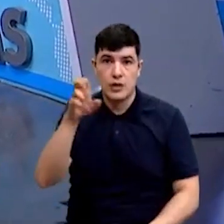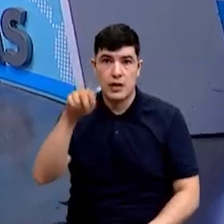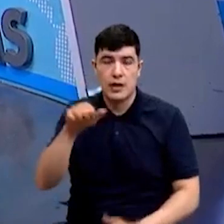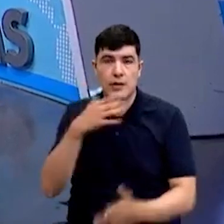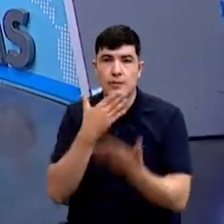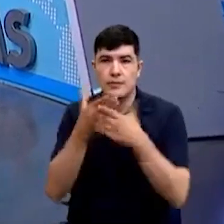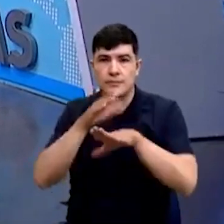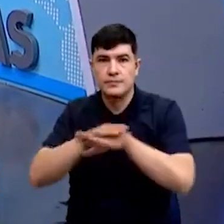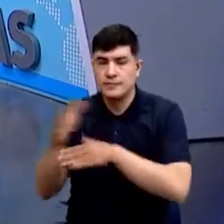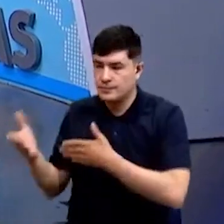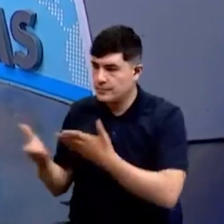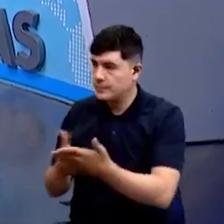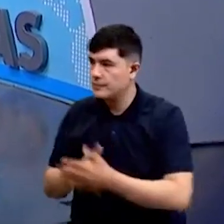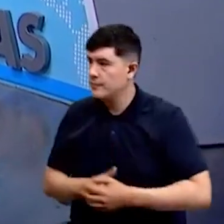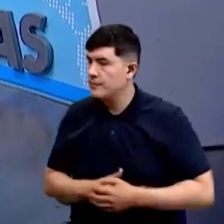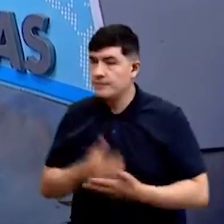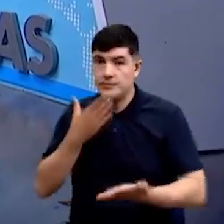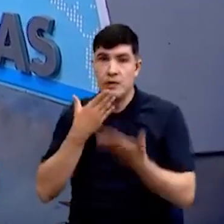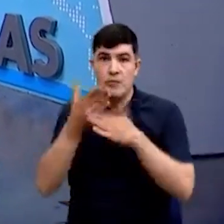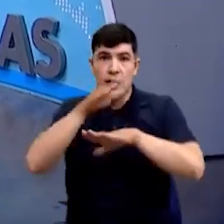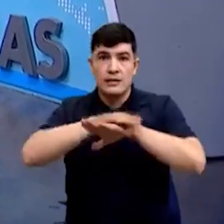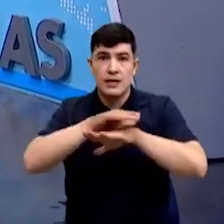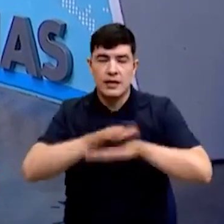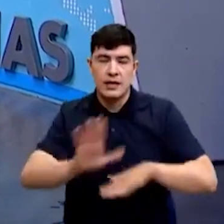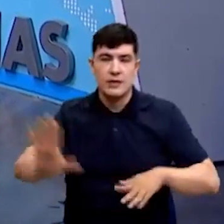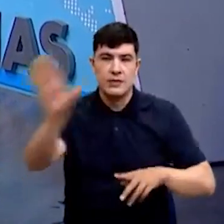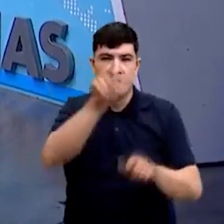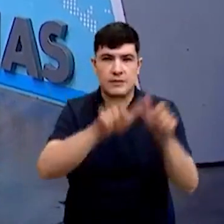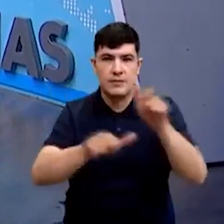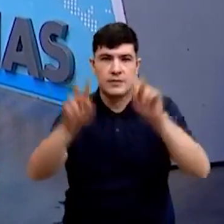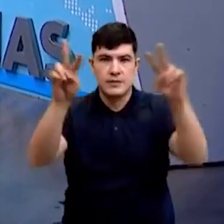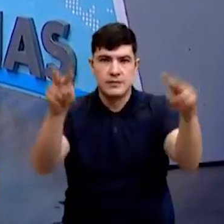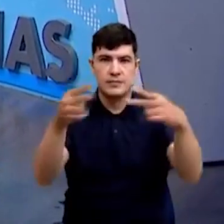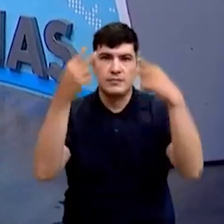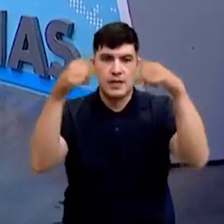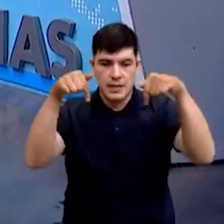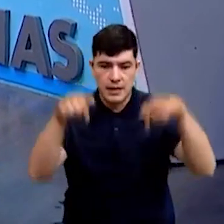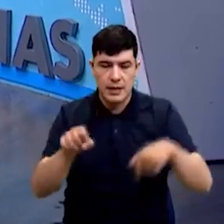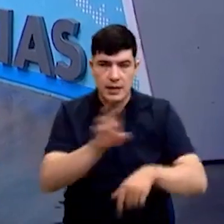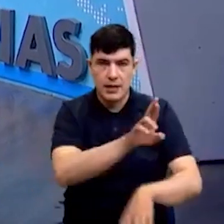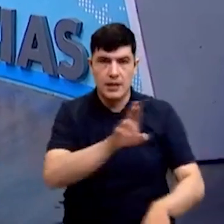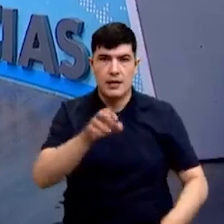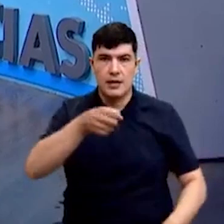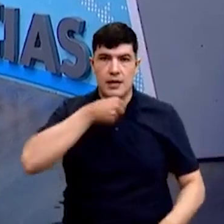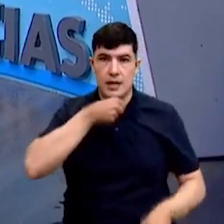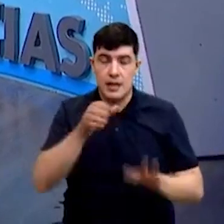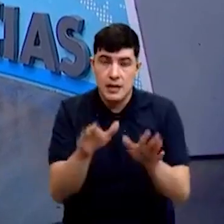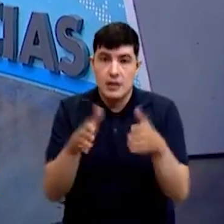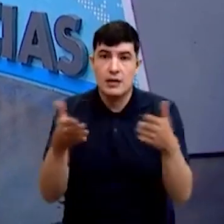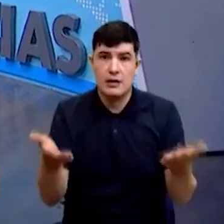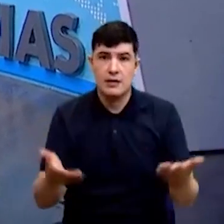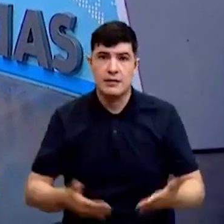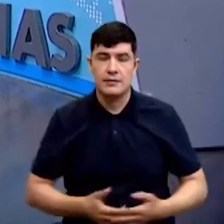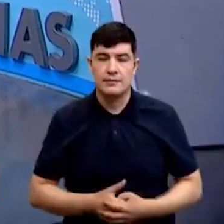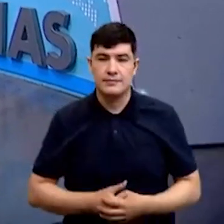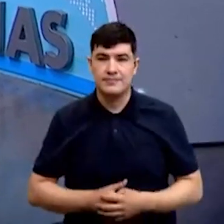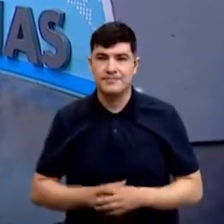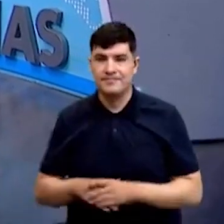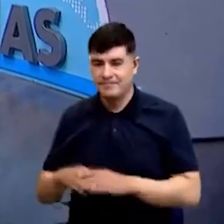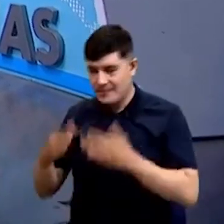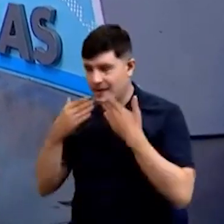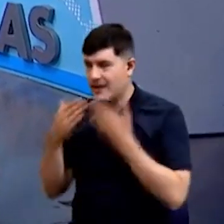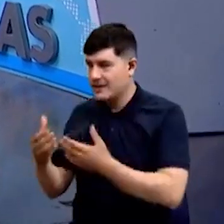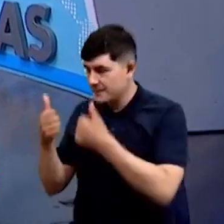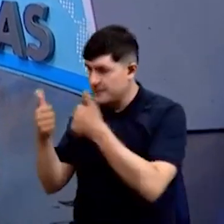Muy buenas tardes, Marcia y Sergio, y un cordial saludo también a todos los televidentes en Oriente Noticias. ¿Cómo están? Muy bien, muchas